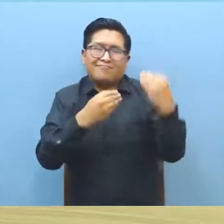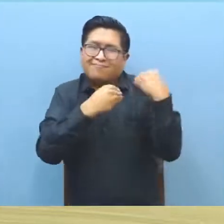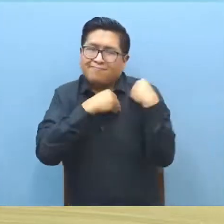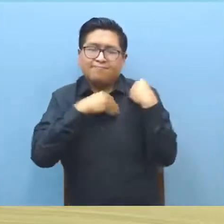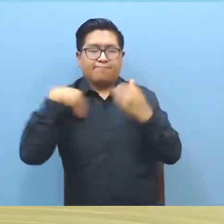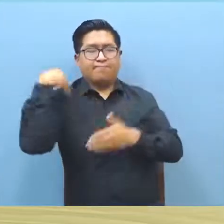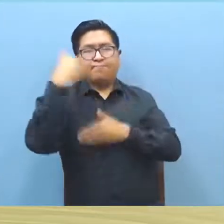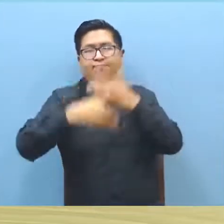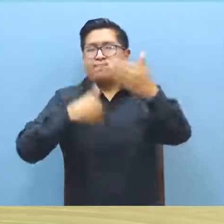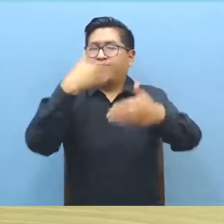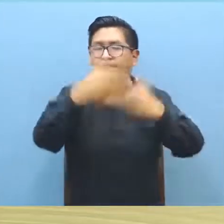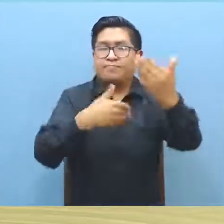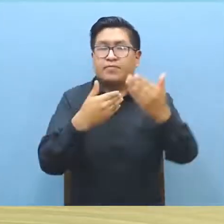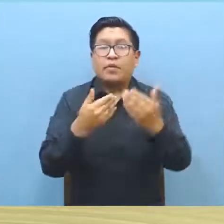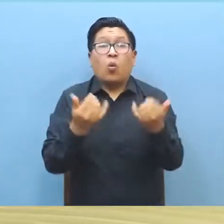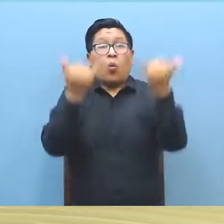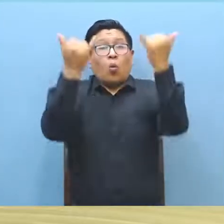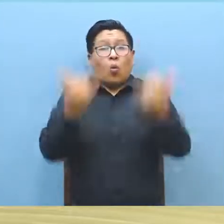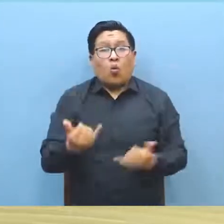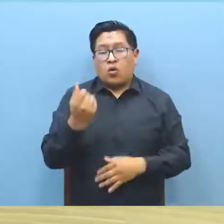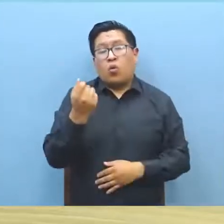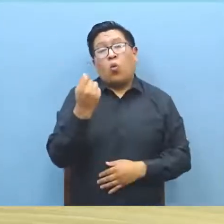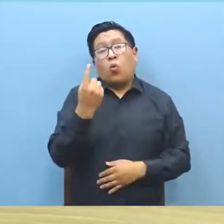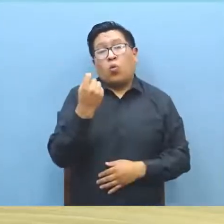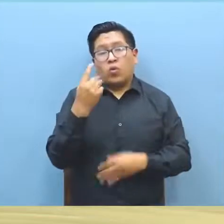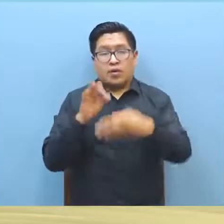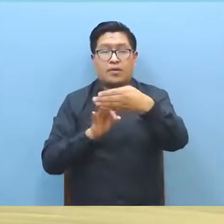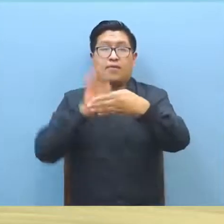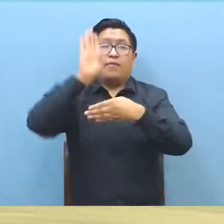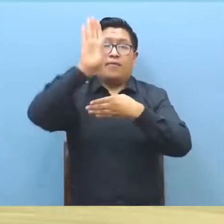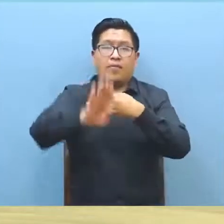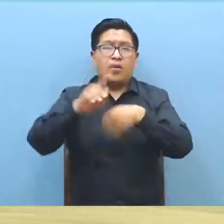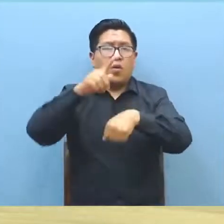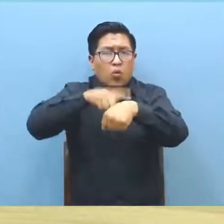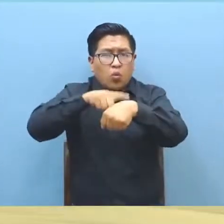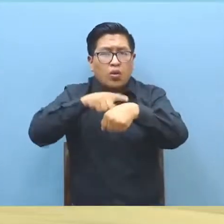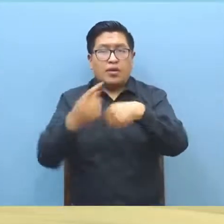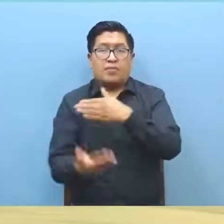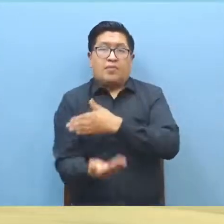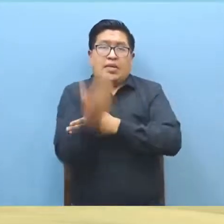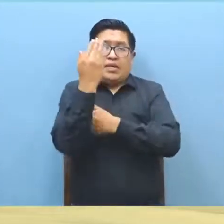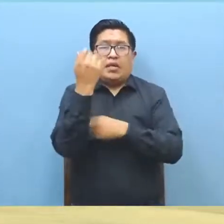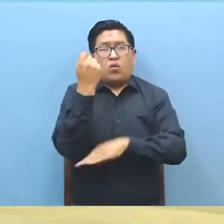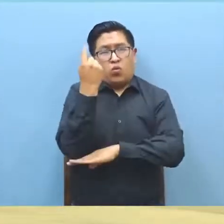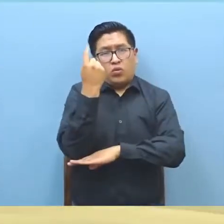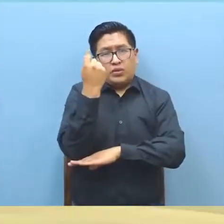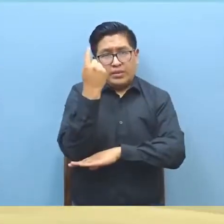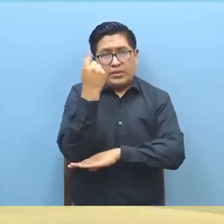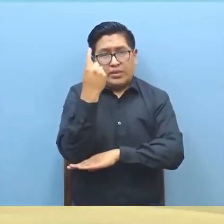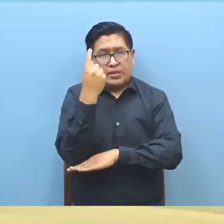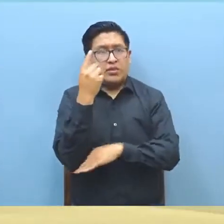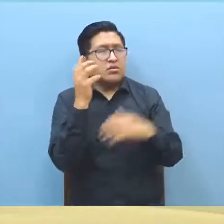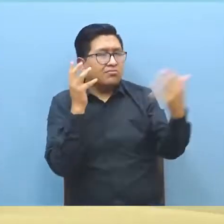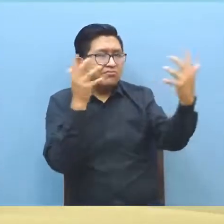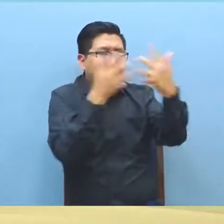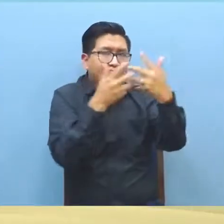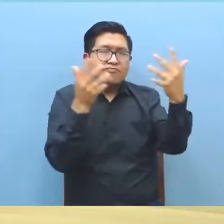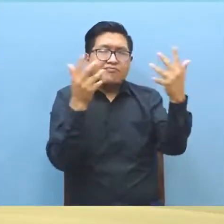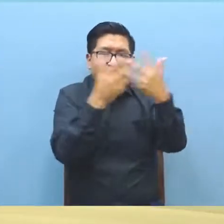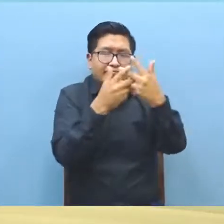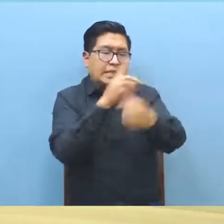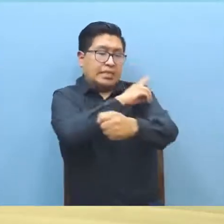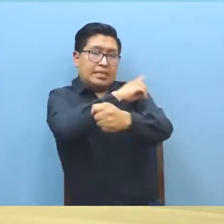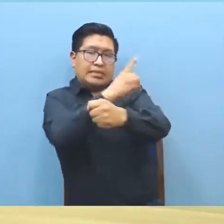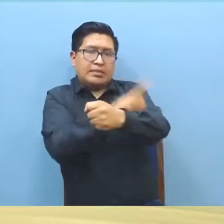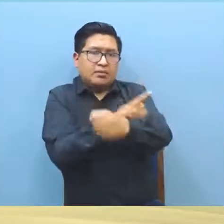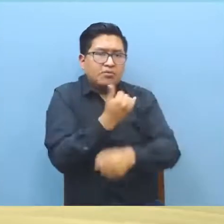correspondiente el día de hoy, 11 de febrero, a las 11 de la mañana, al estar pendientes, coordinando con el distrito en cuanto a